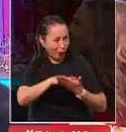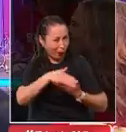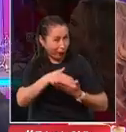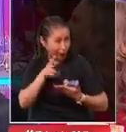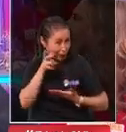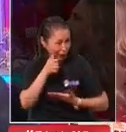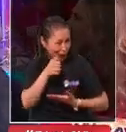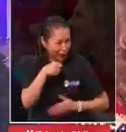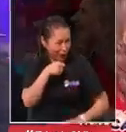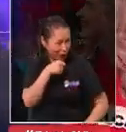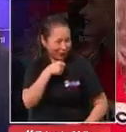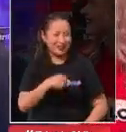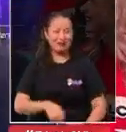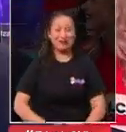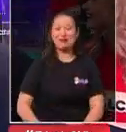Oye, y déjame decir una cosa importante.